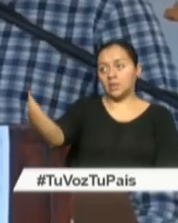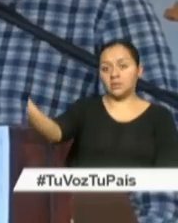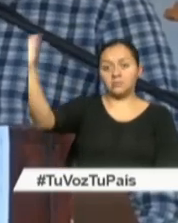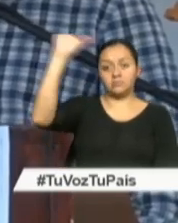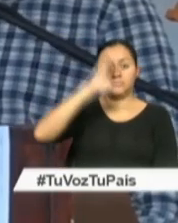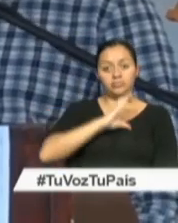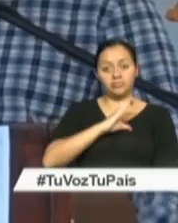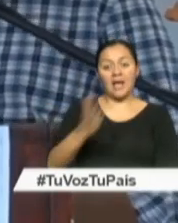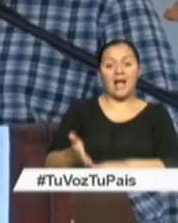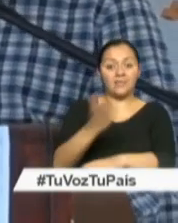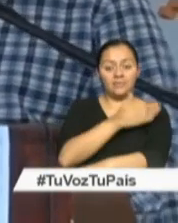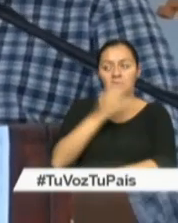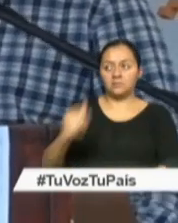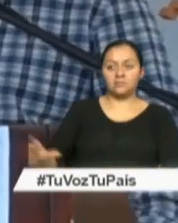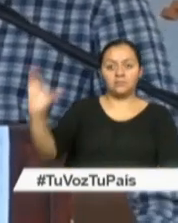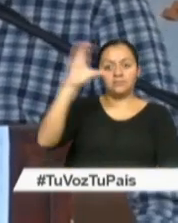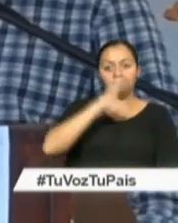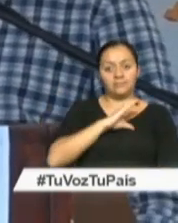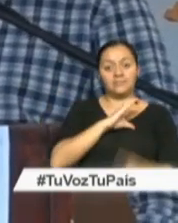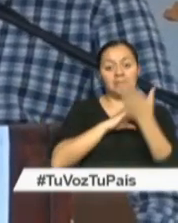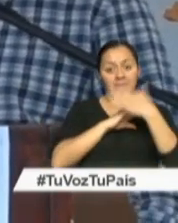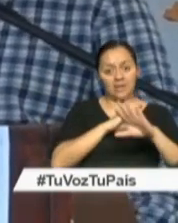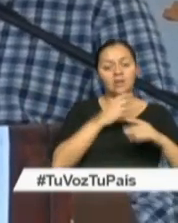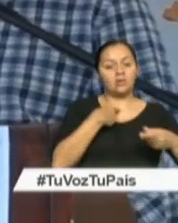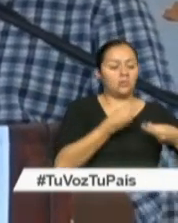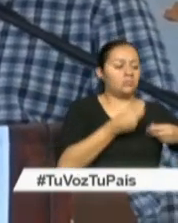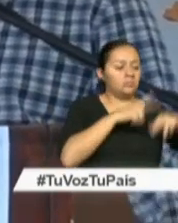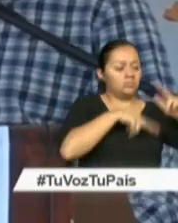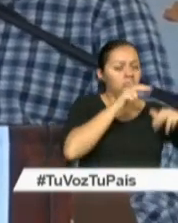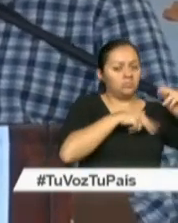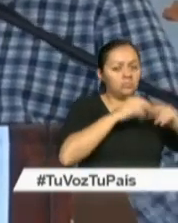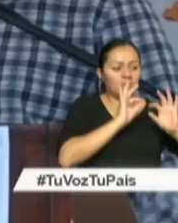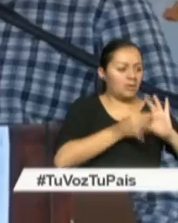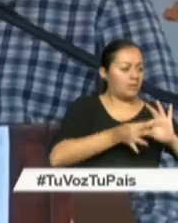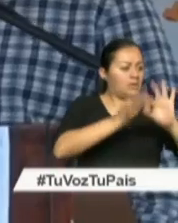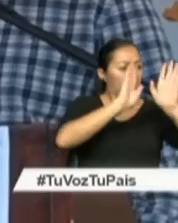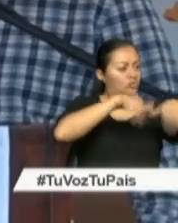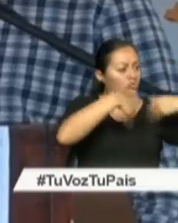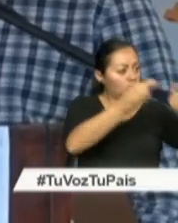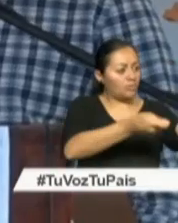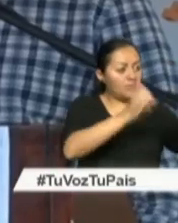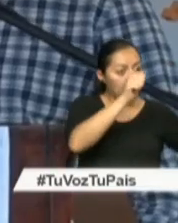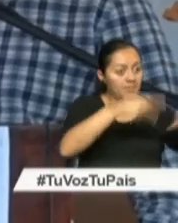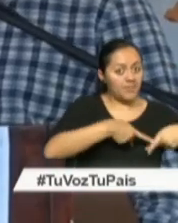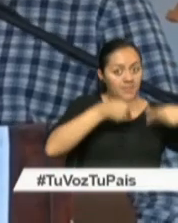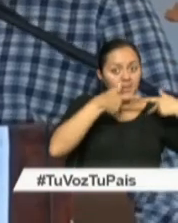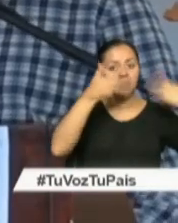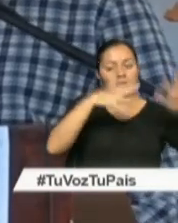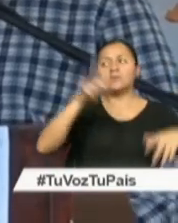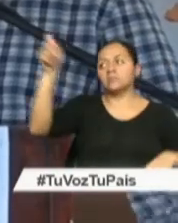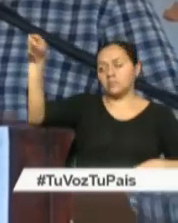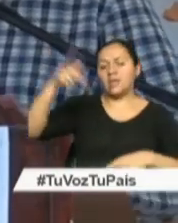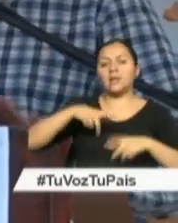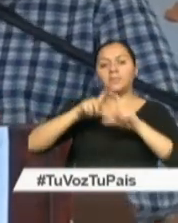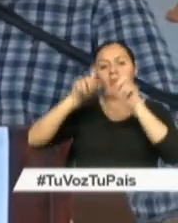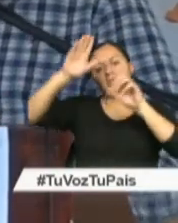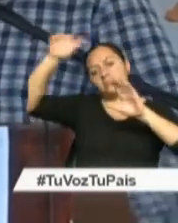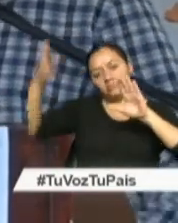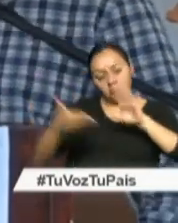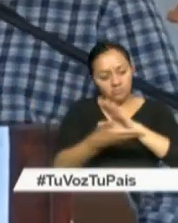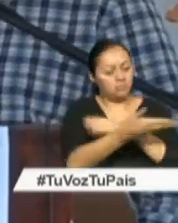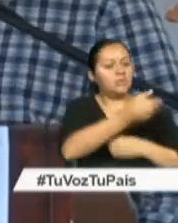fueron anticipadas y de esos 20 millones justamente 3.5 millones de dólares han sido